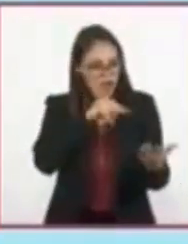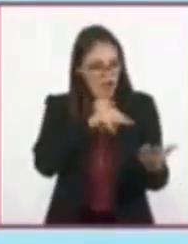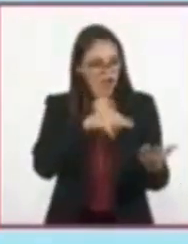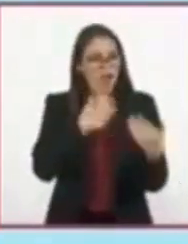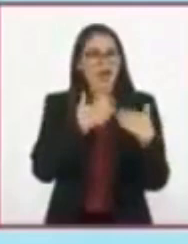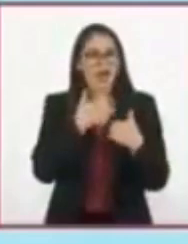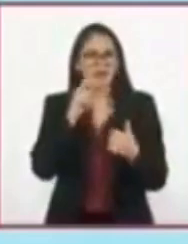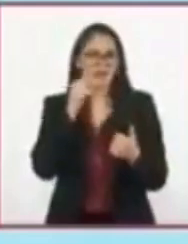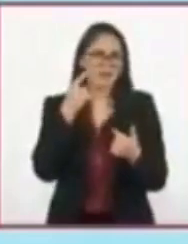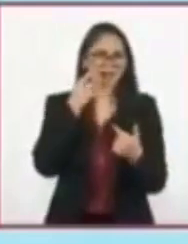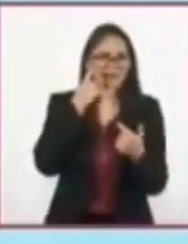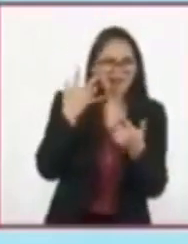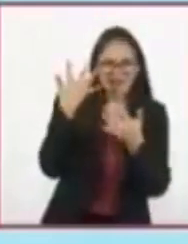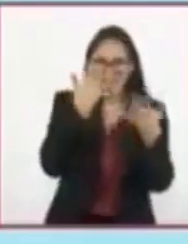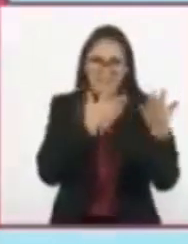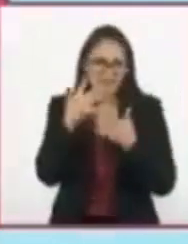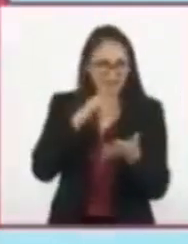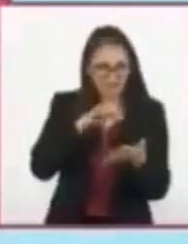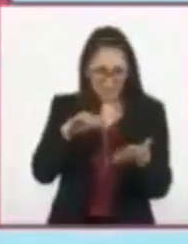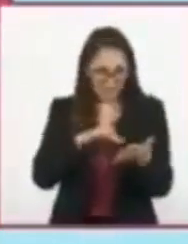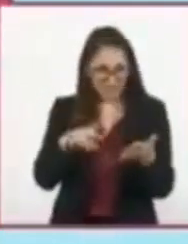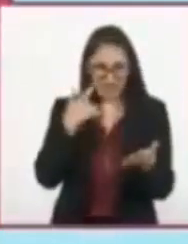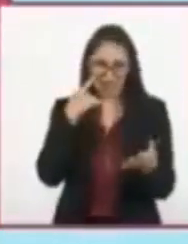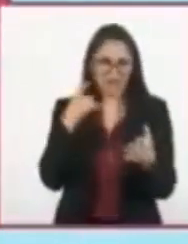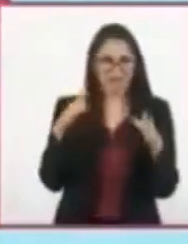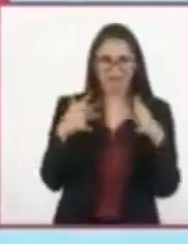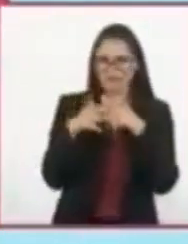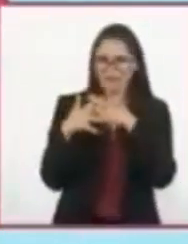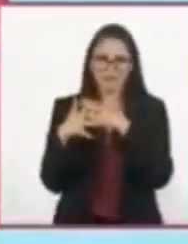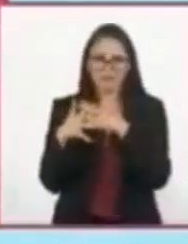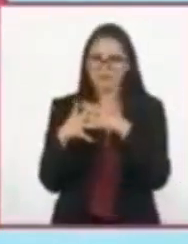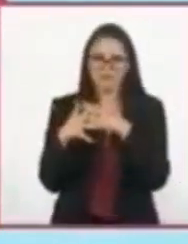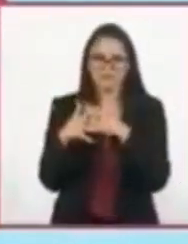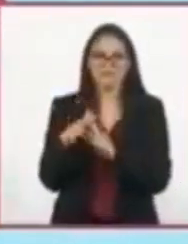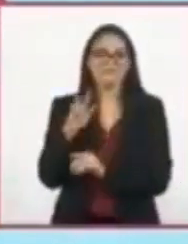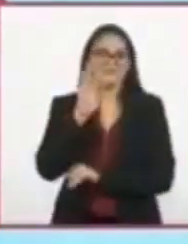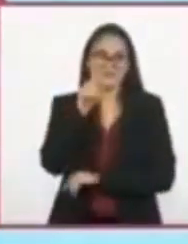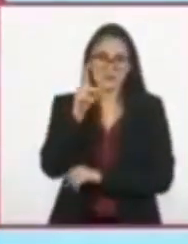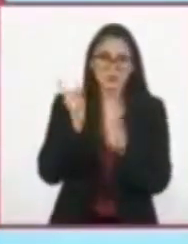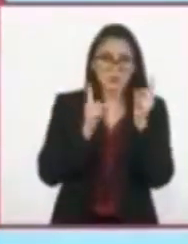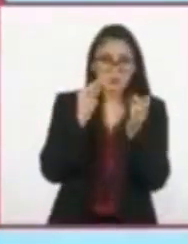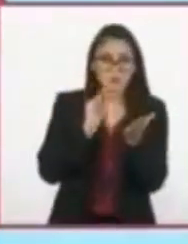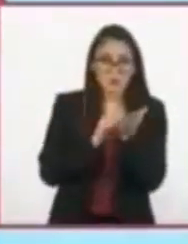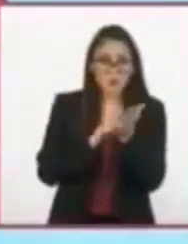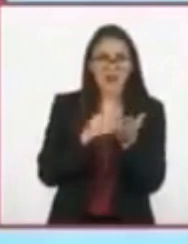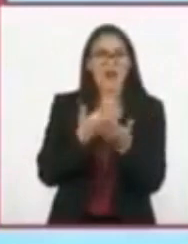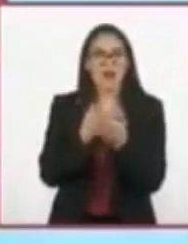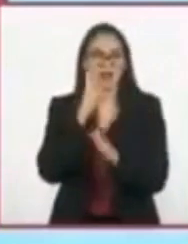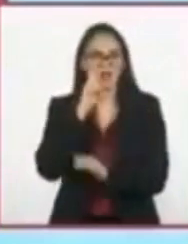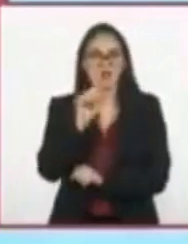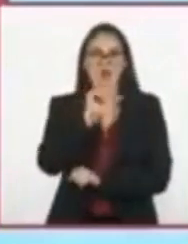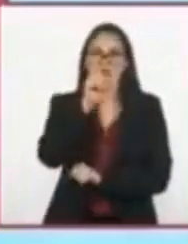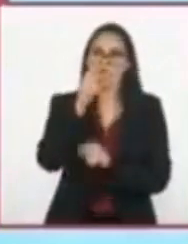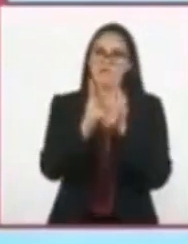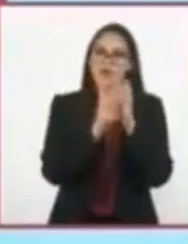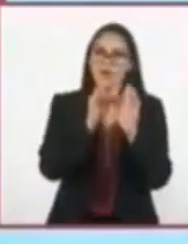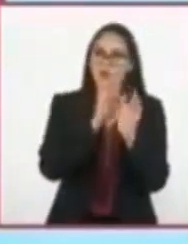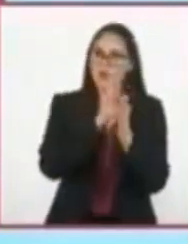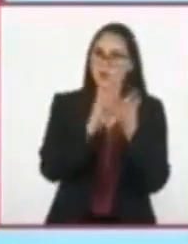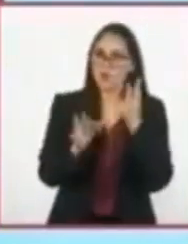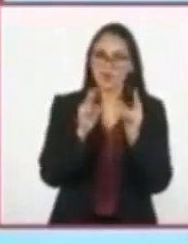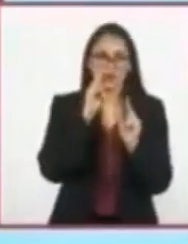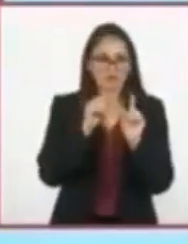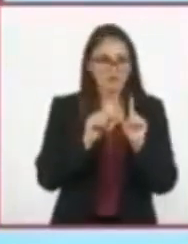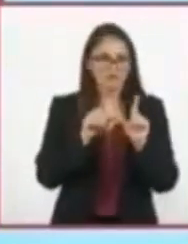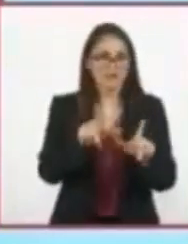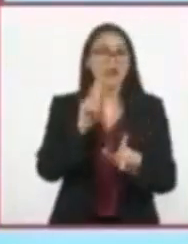pierda y entienda su texto. ¿Tienen dudas? No se preocupen. Ahora los invitamos a ver el último video de esta